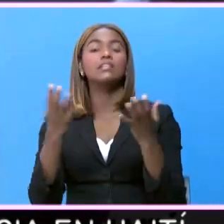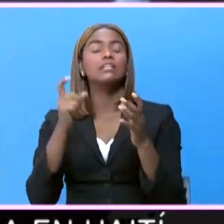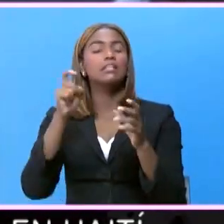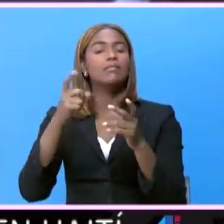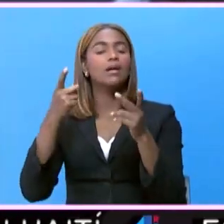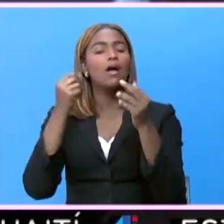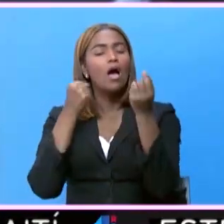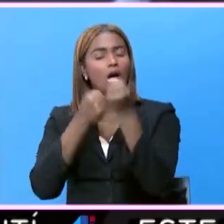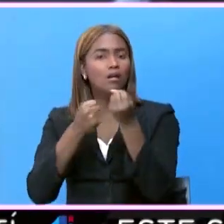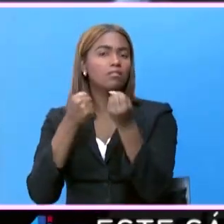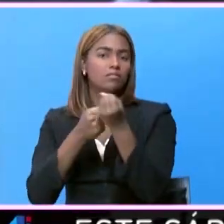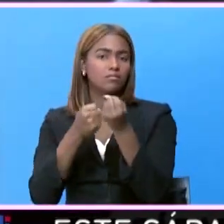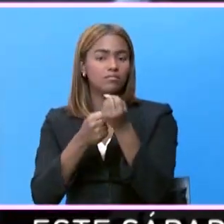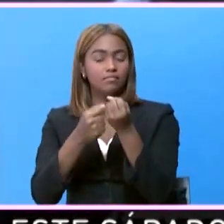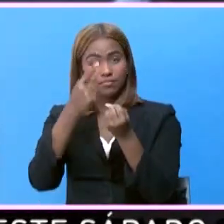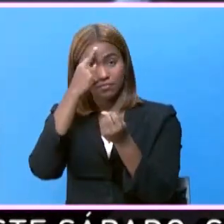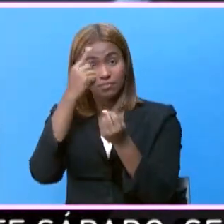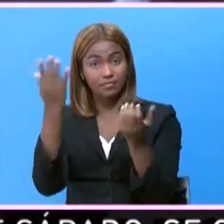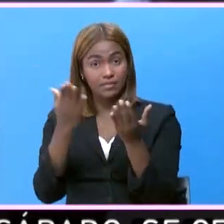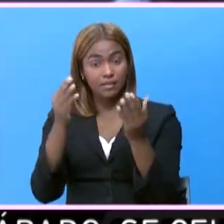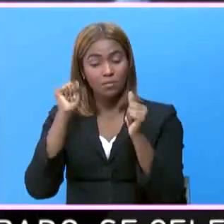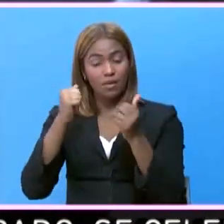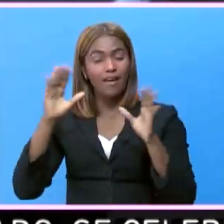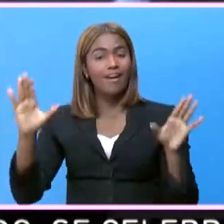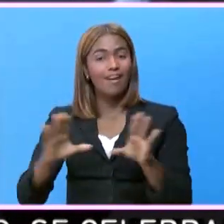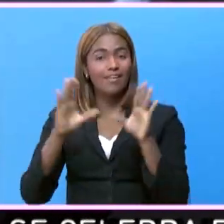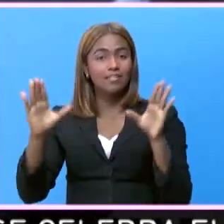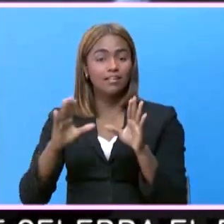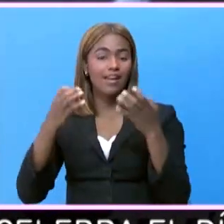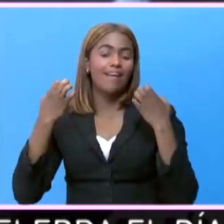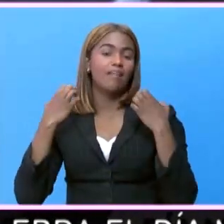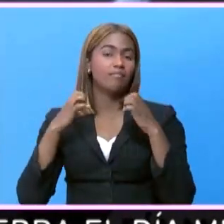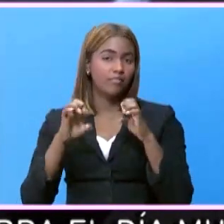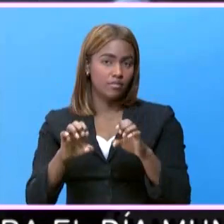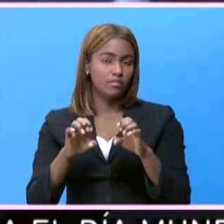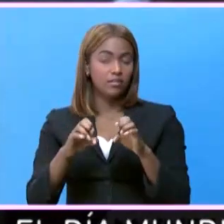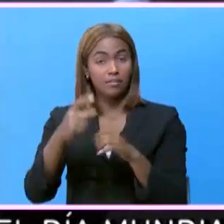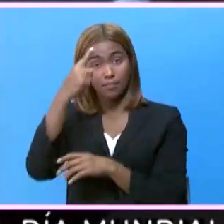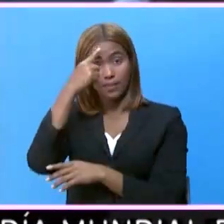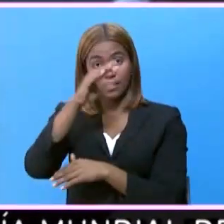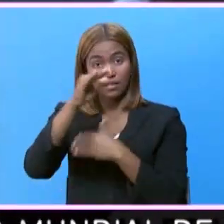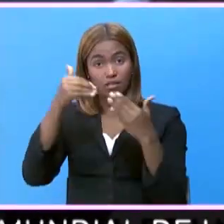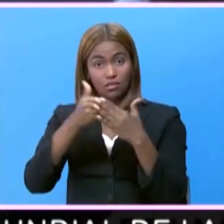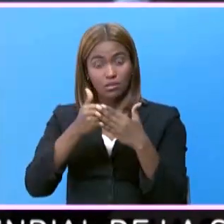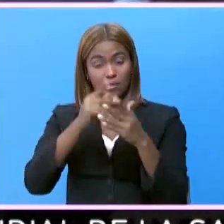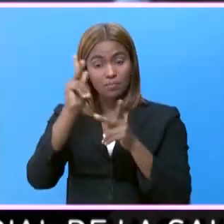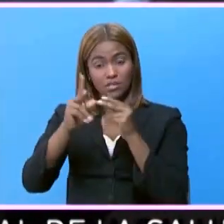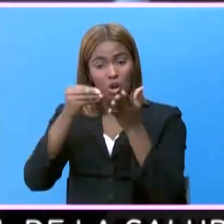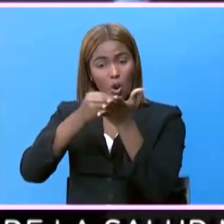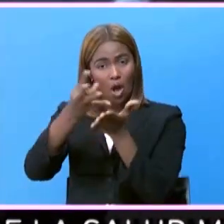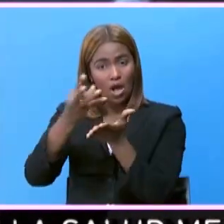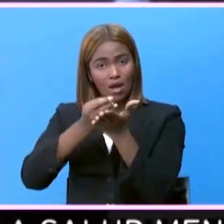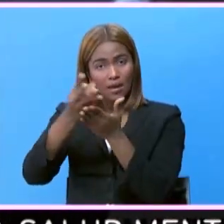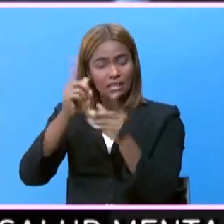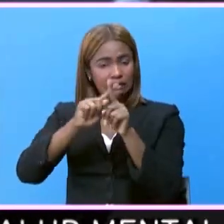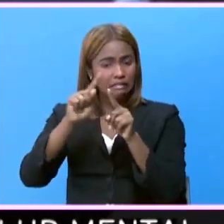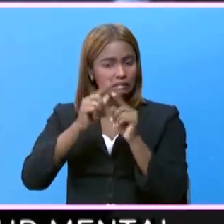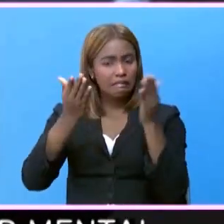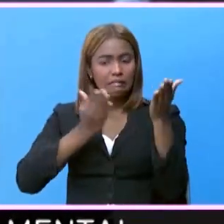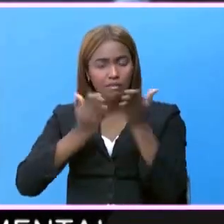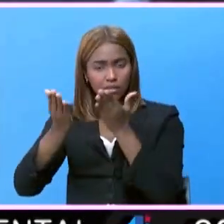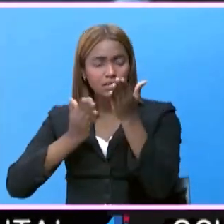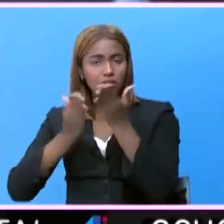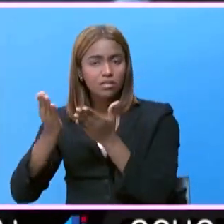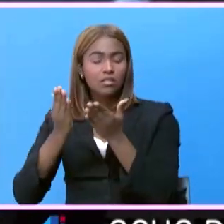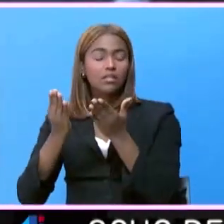que apoyar es que hagamos este esfuerzo para que todos los consumidores de bienes y de servicios